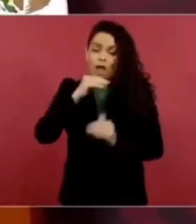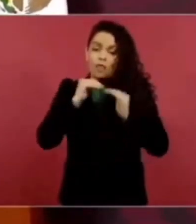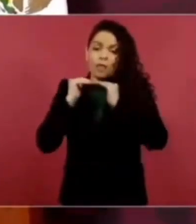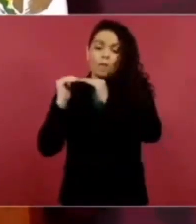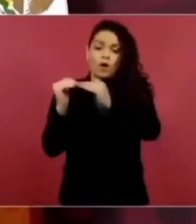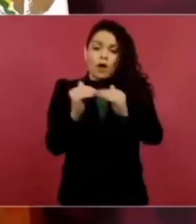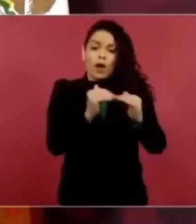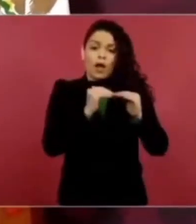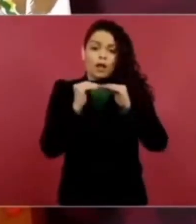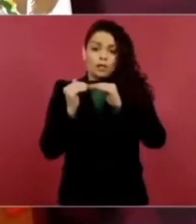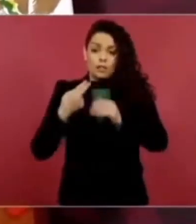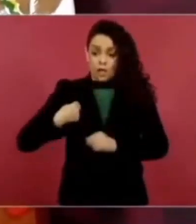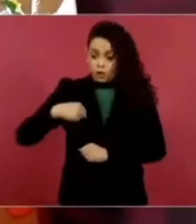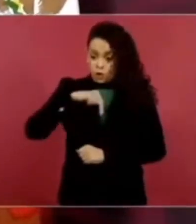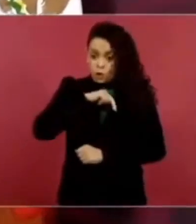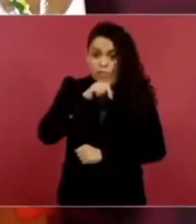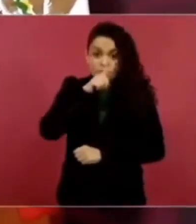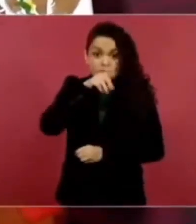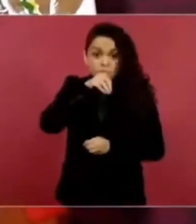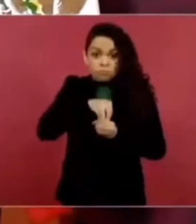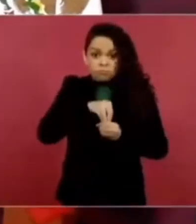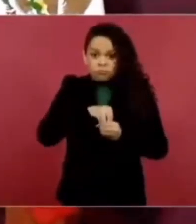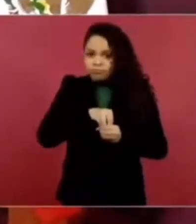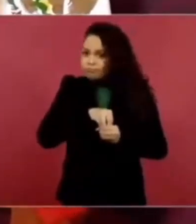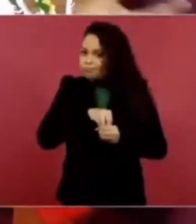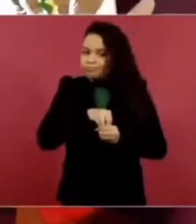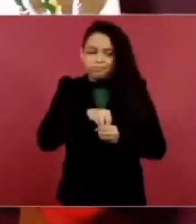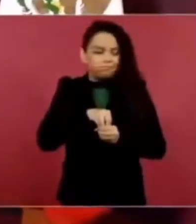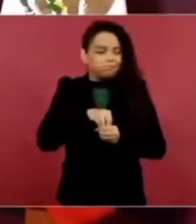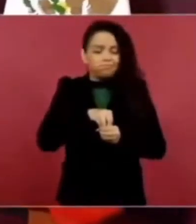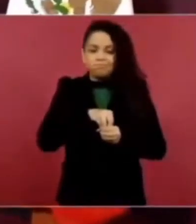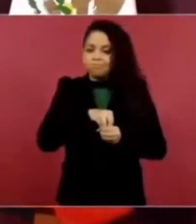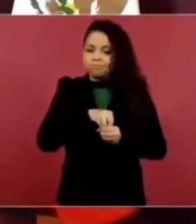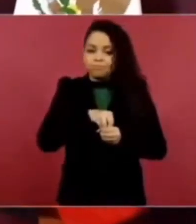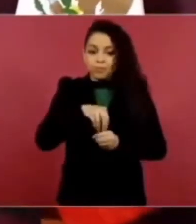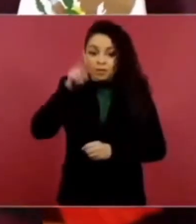Y me consta que han entregado todo lo que tienen.